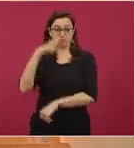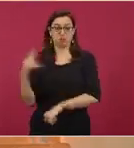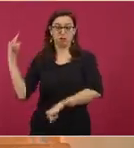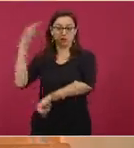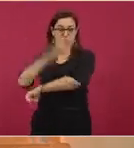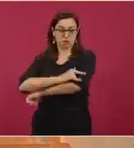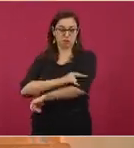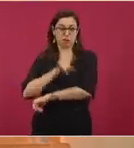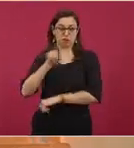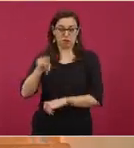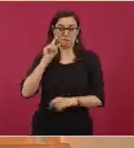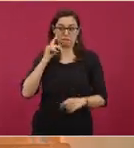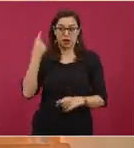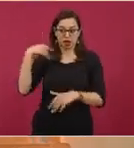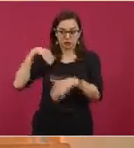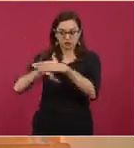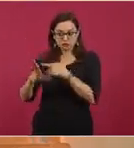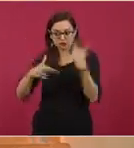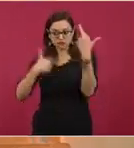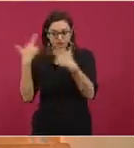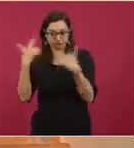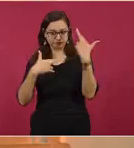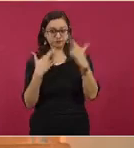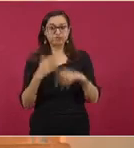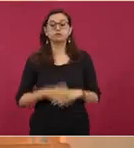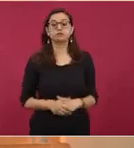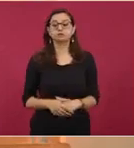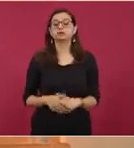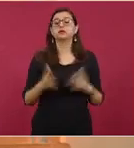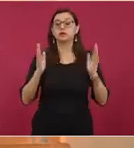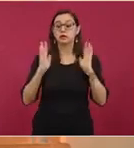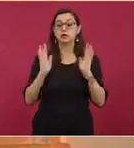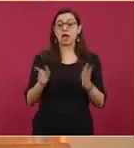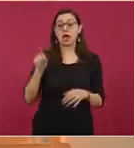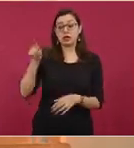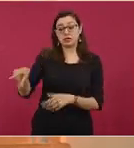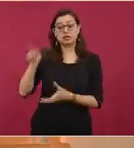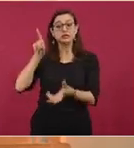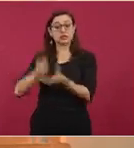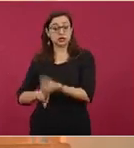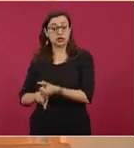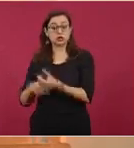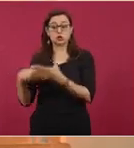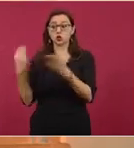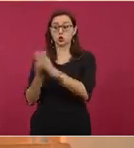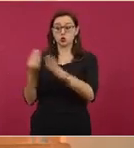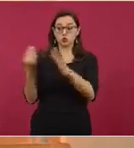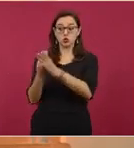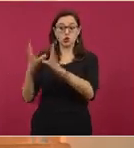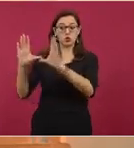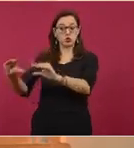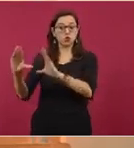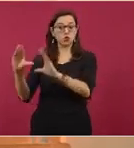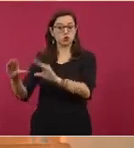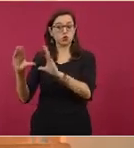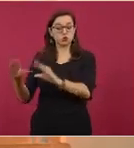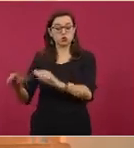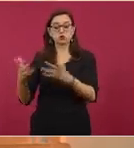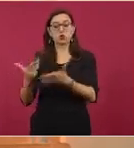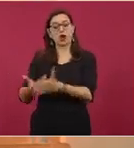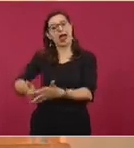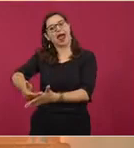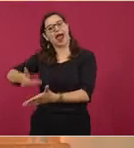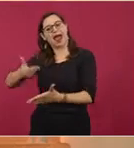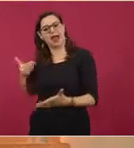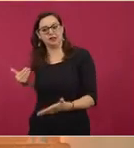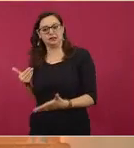fue capacitado y acreditado por personal del aeropuerto. No es que lleguemos, allá hemos llegado el día 21